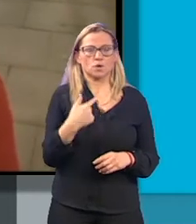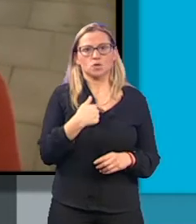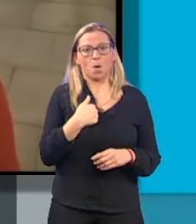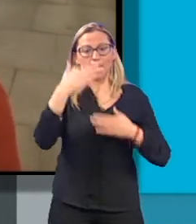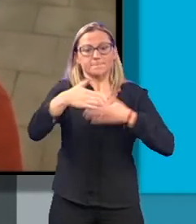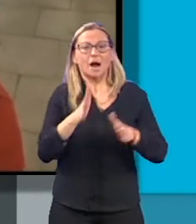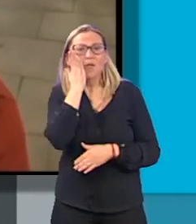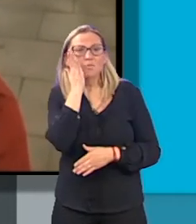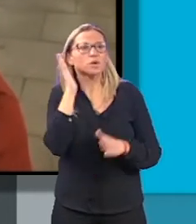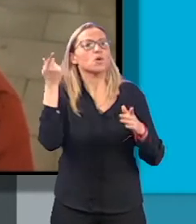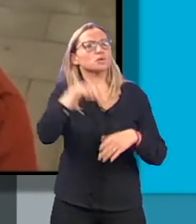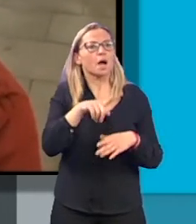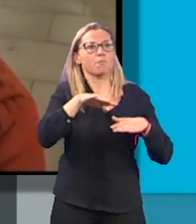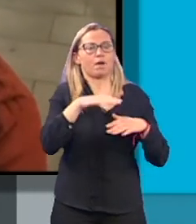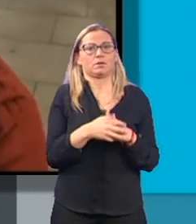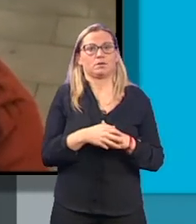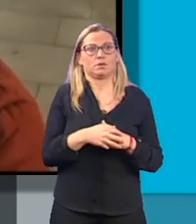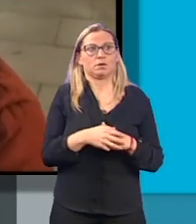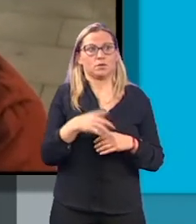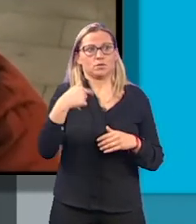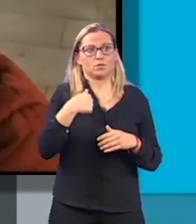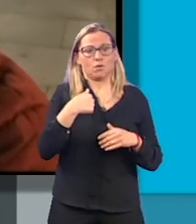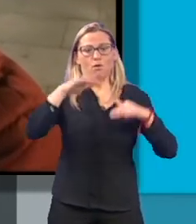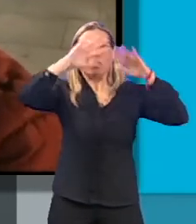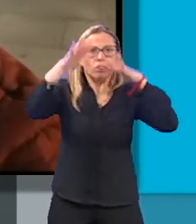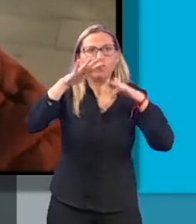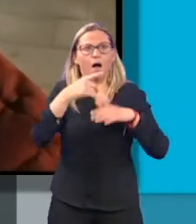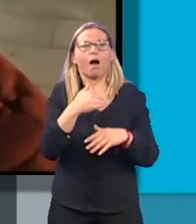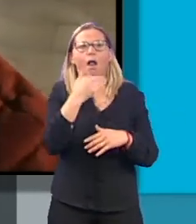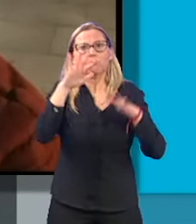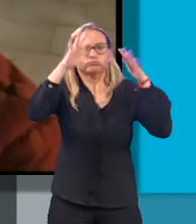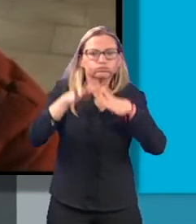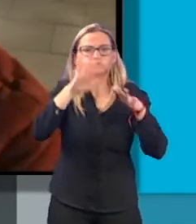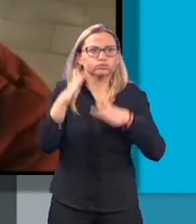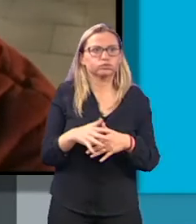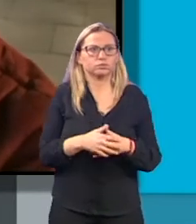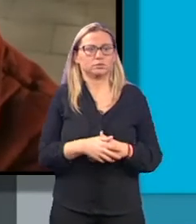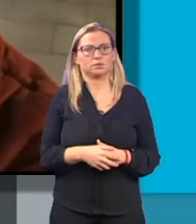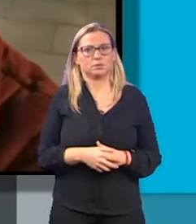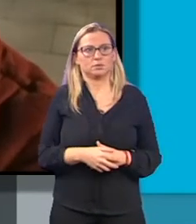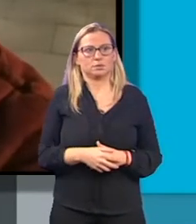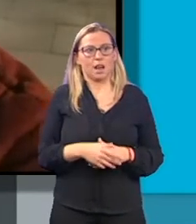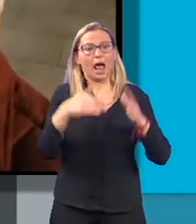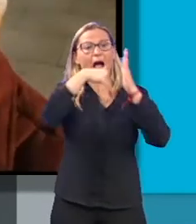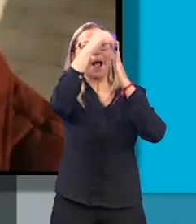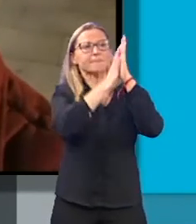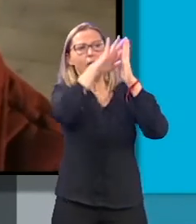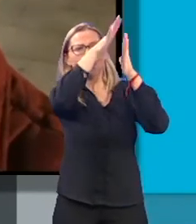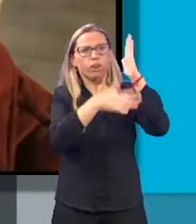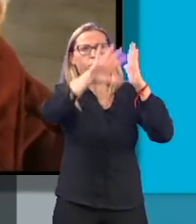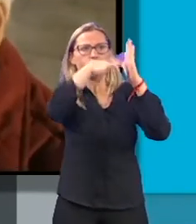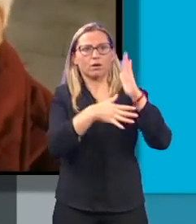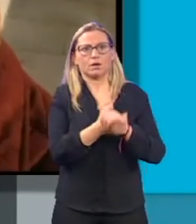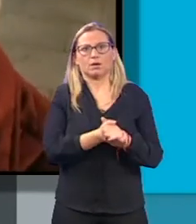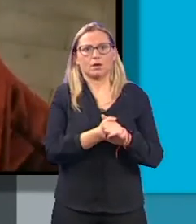dormitorio también, porque yo dormí abajo y también había caído la escayola. Ya no